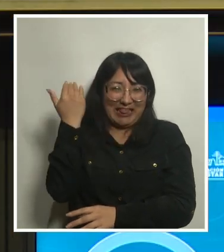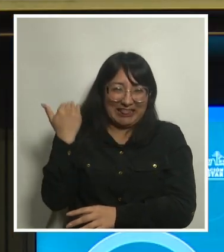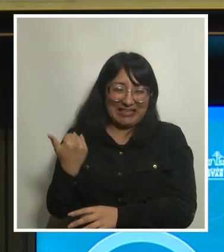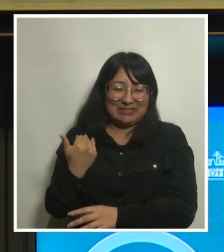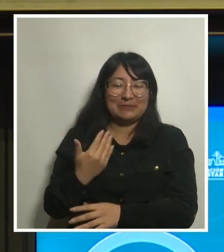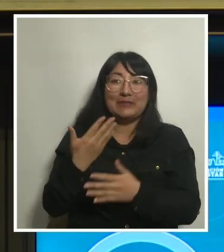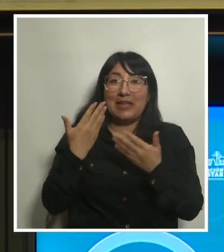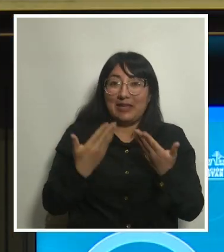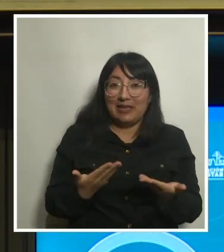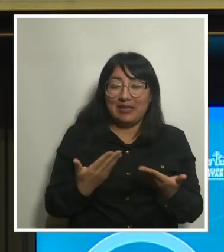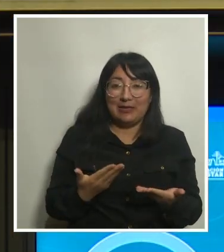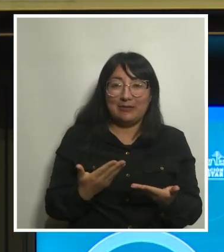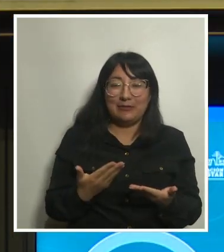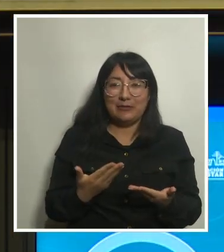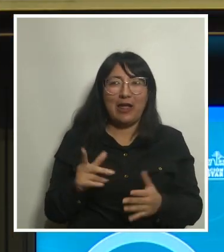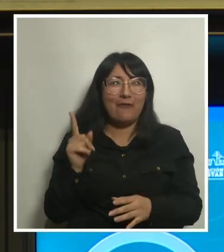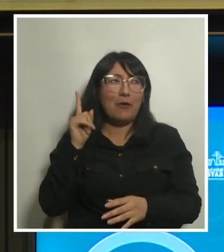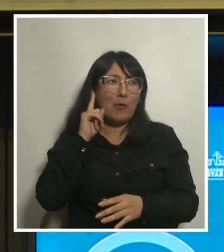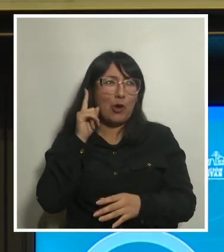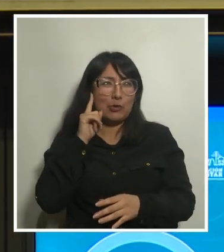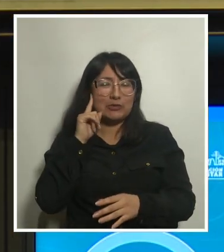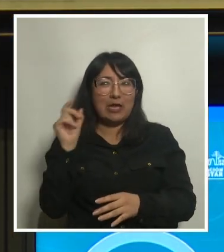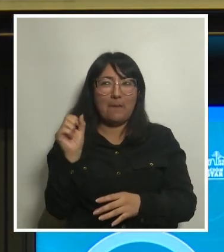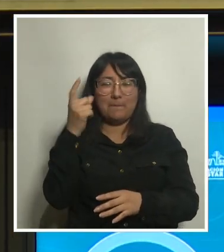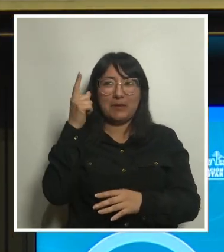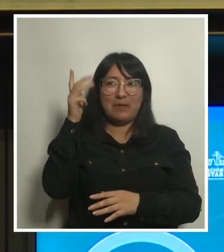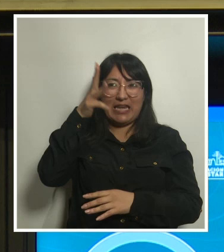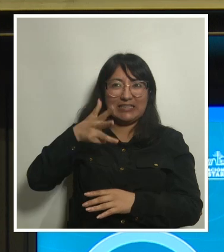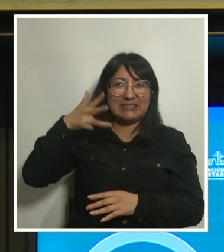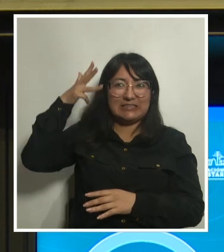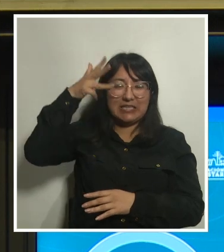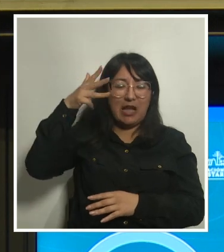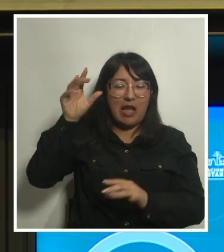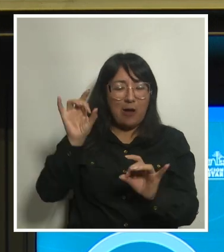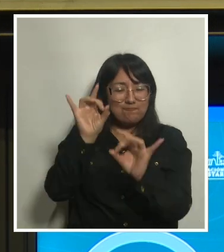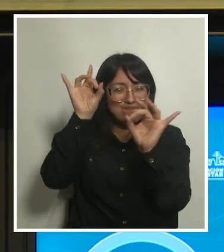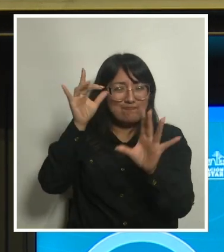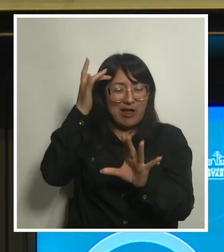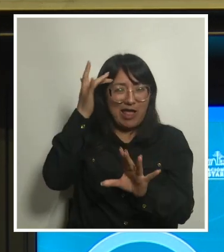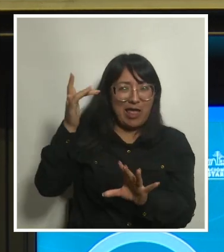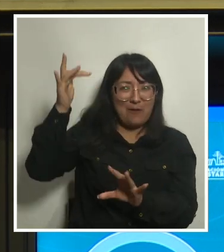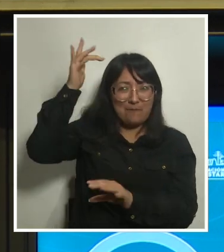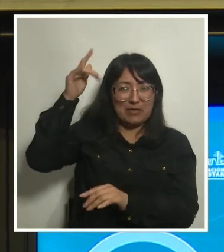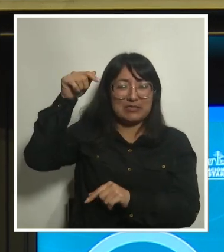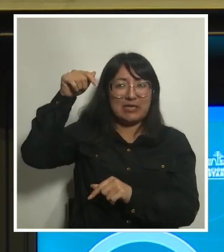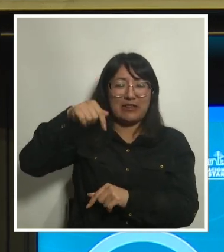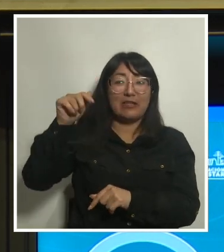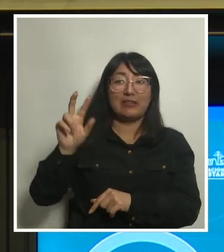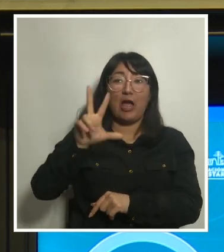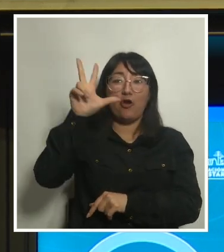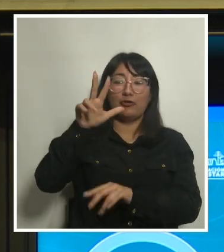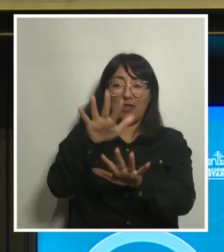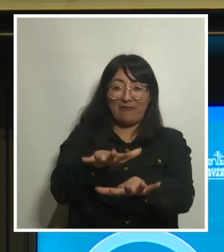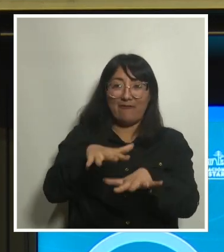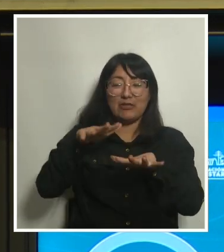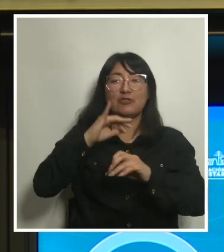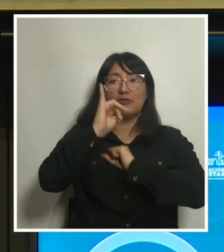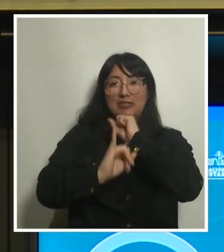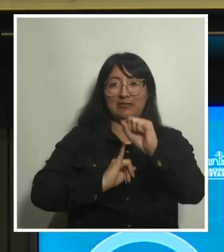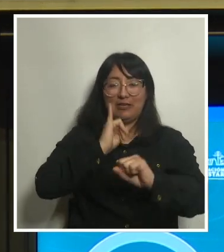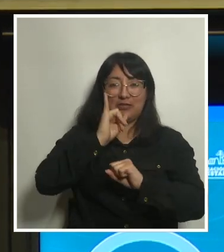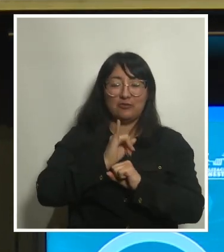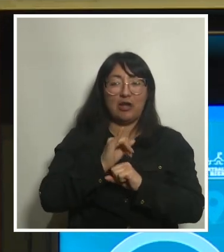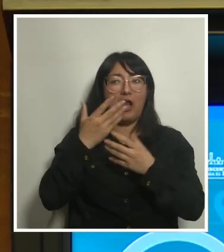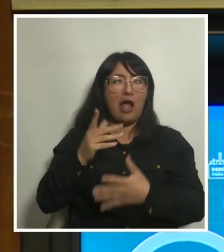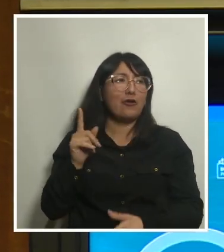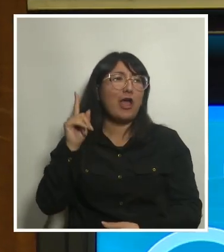Vamos a escuchar la primera charla magistral de esta octava versión internacional. Vamos